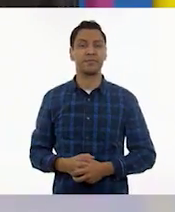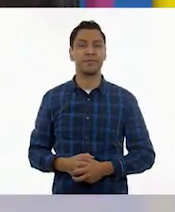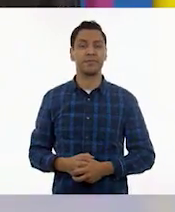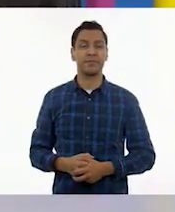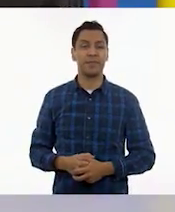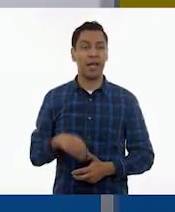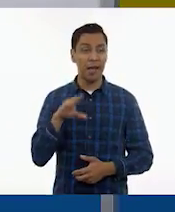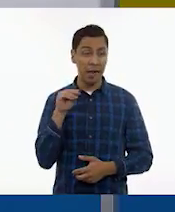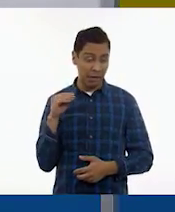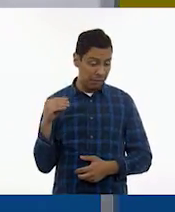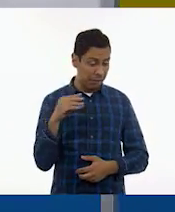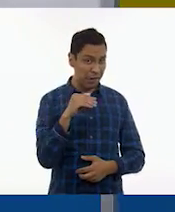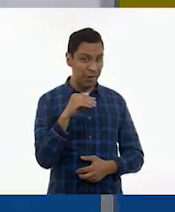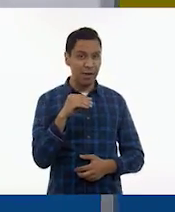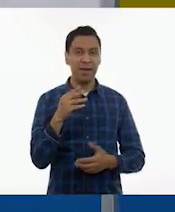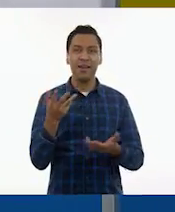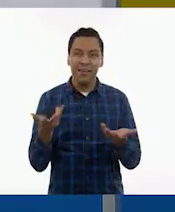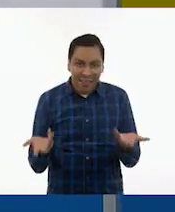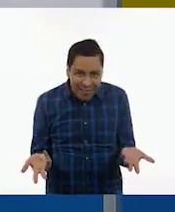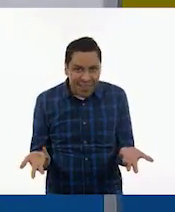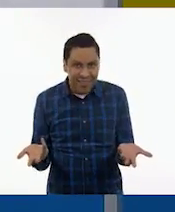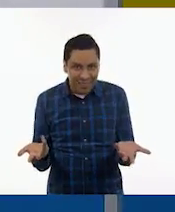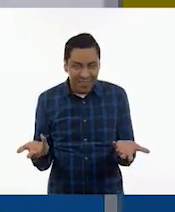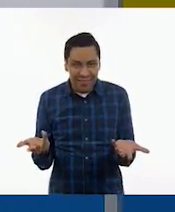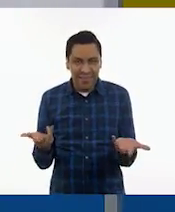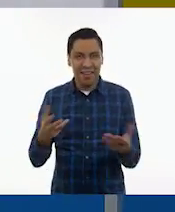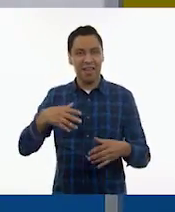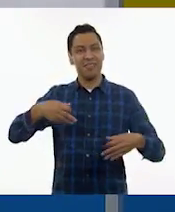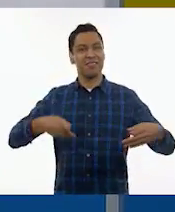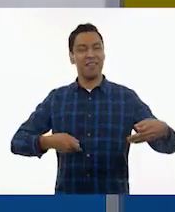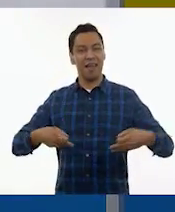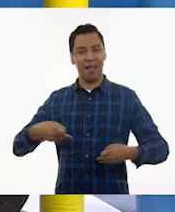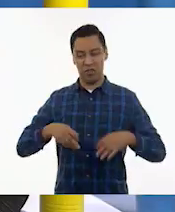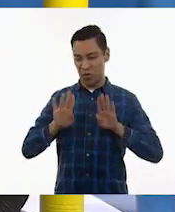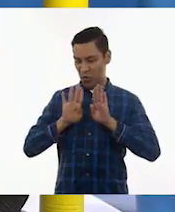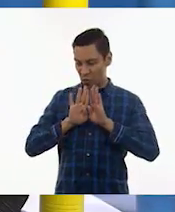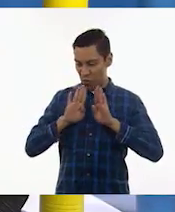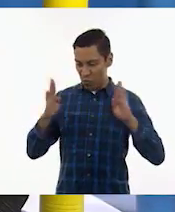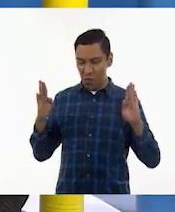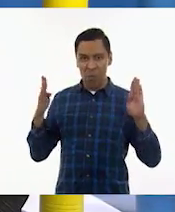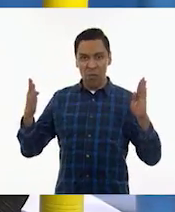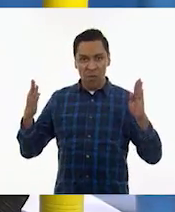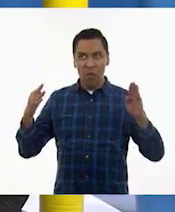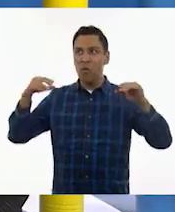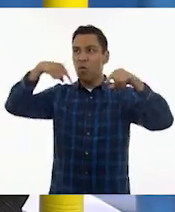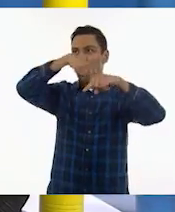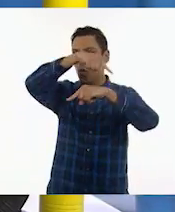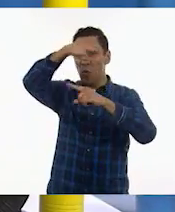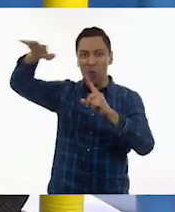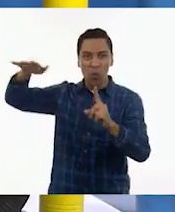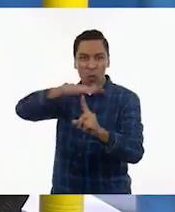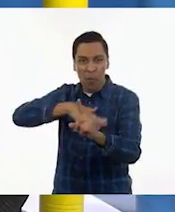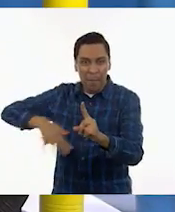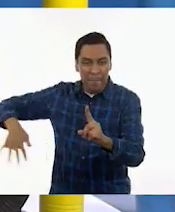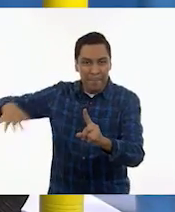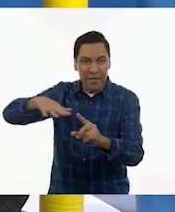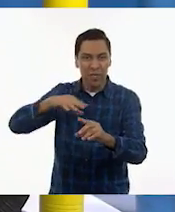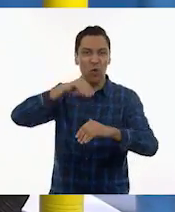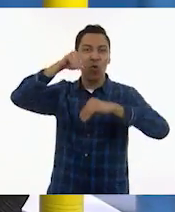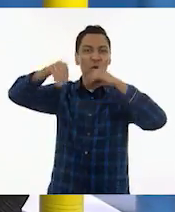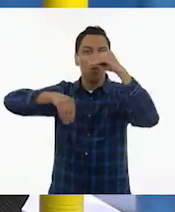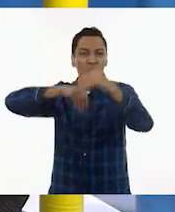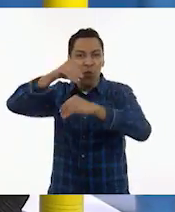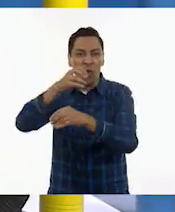Y esa es la escena que requiere, pues, un escenario, la utilería,